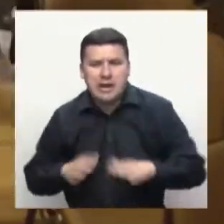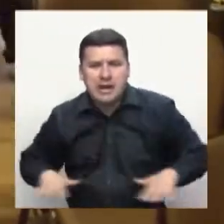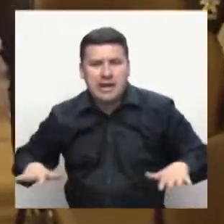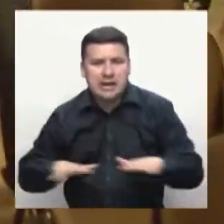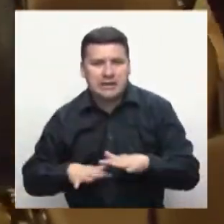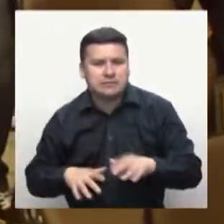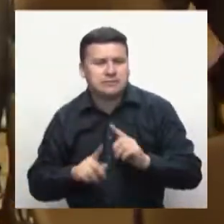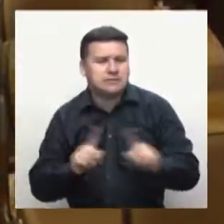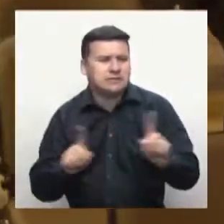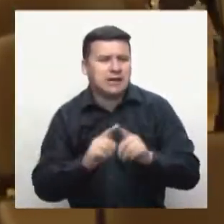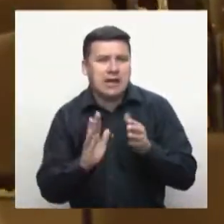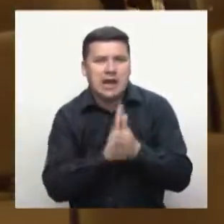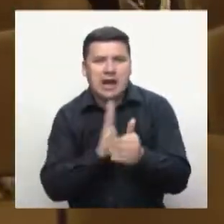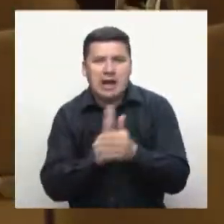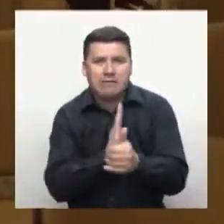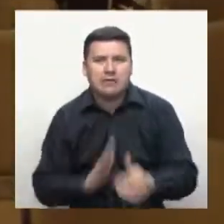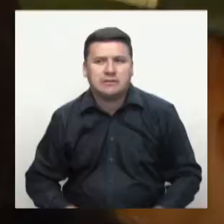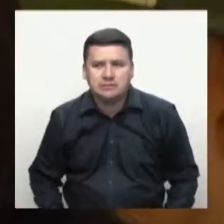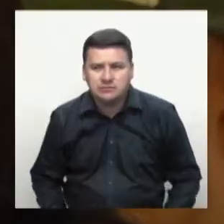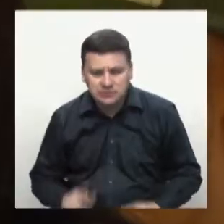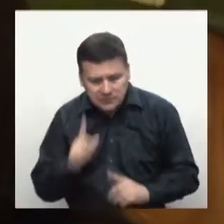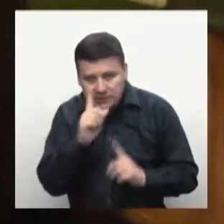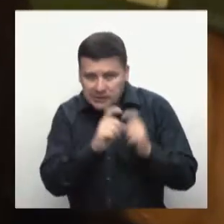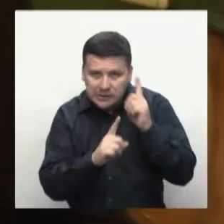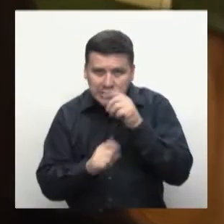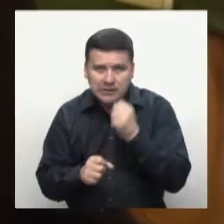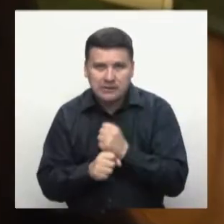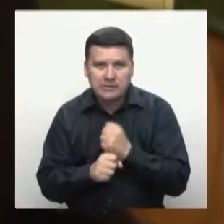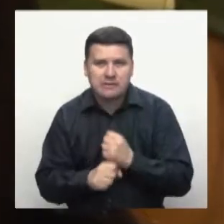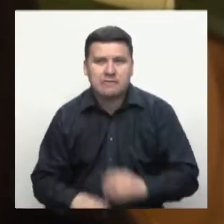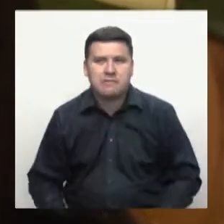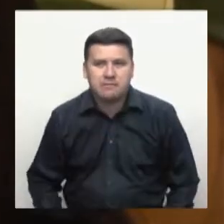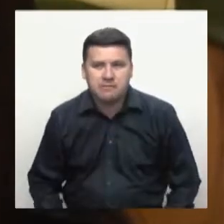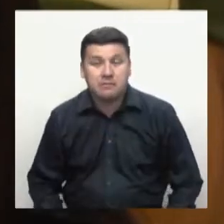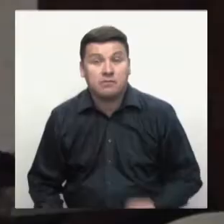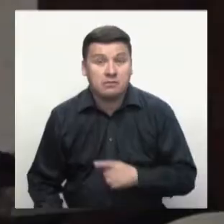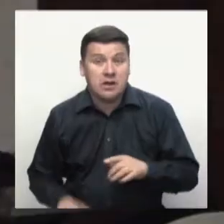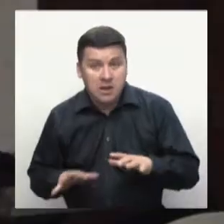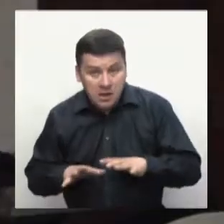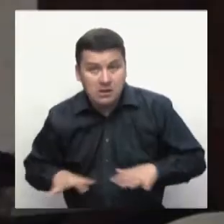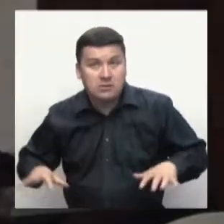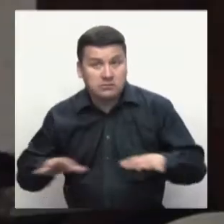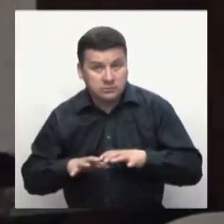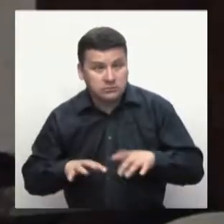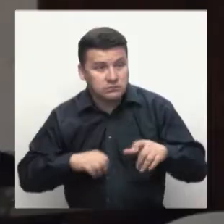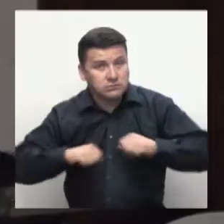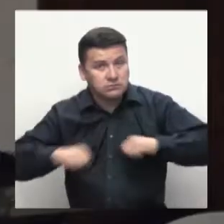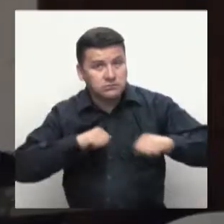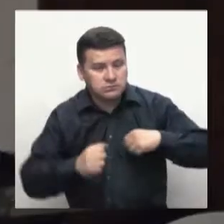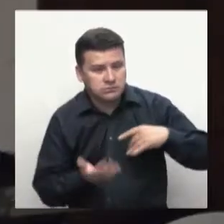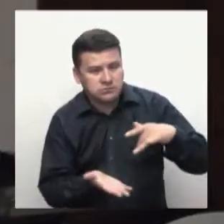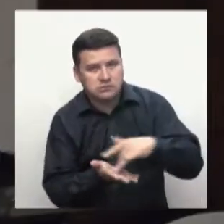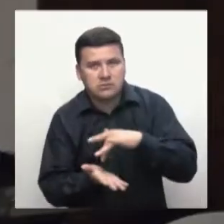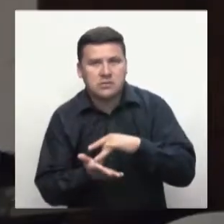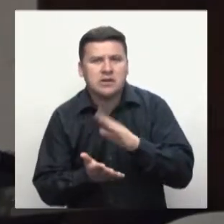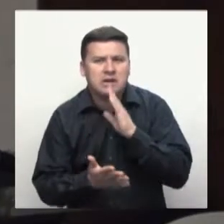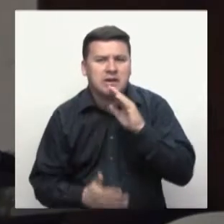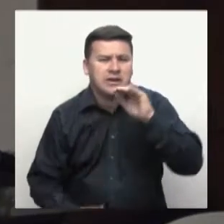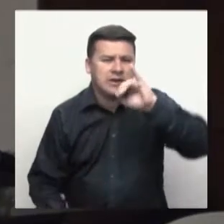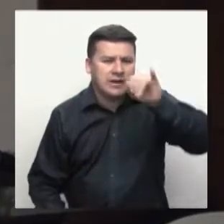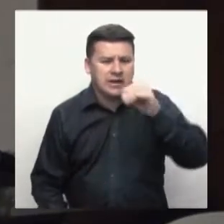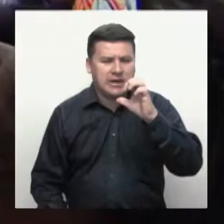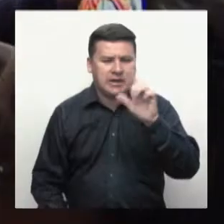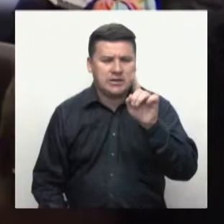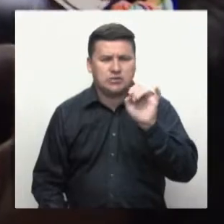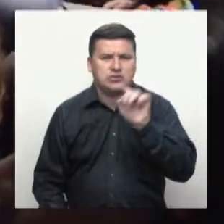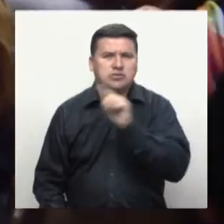encuentro un espacio para explorar diversas habilidades, reflexionar y trabajar. Entre estas actividades podemos destacar la presencia de